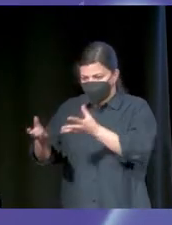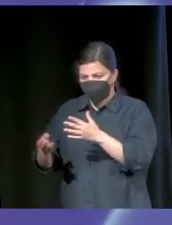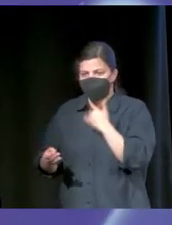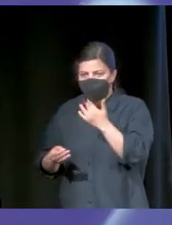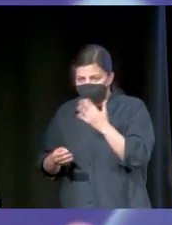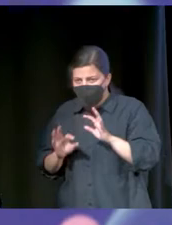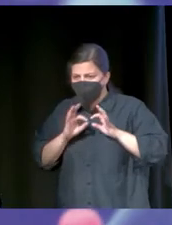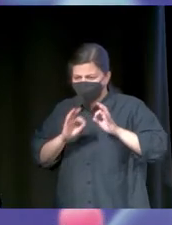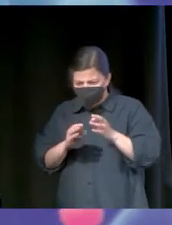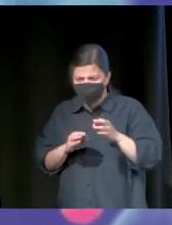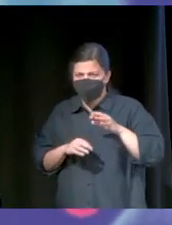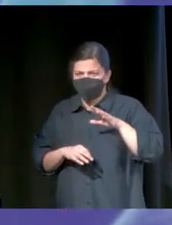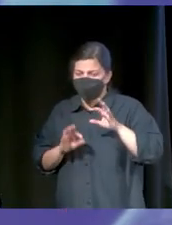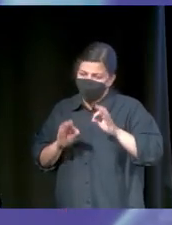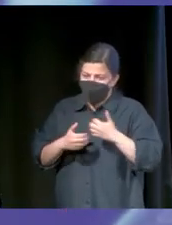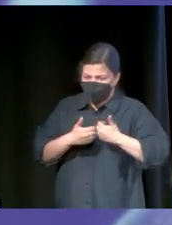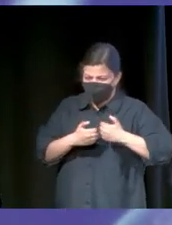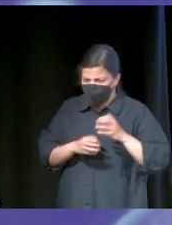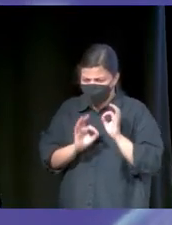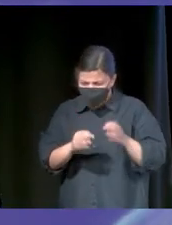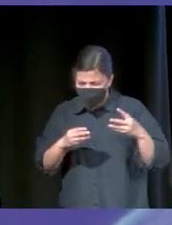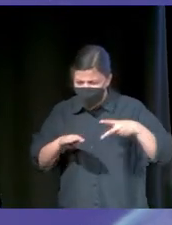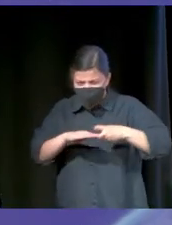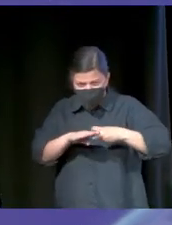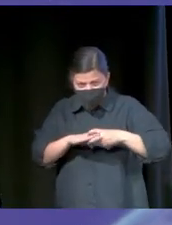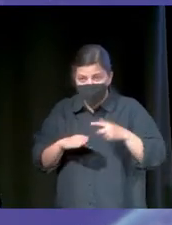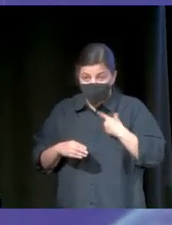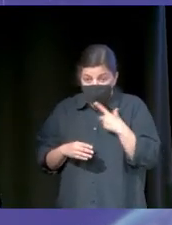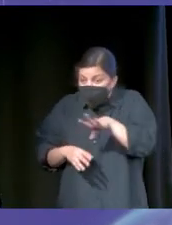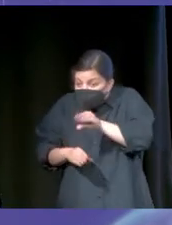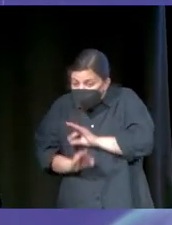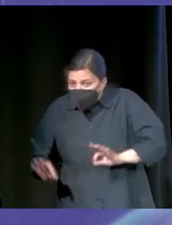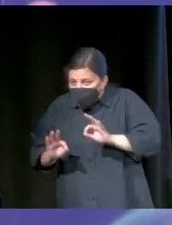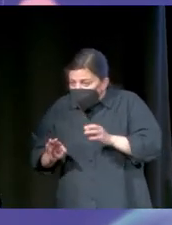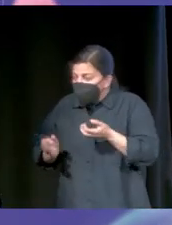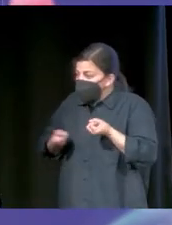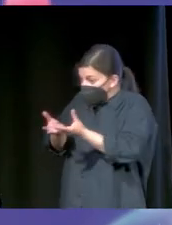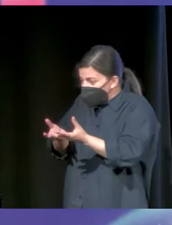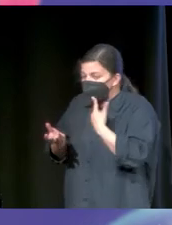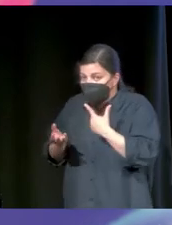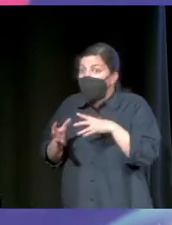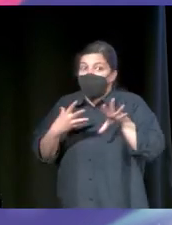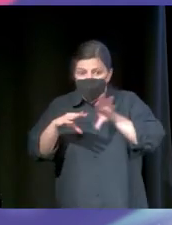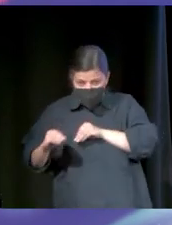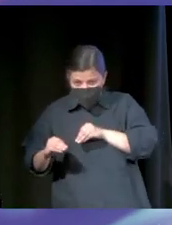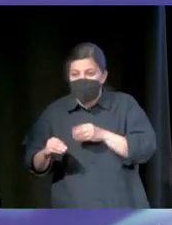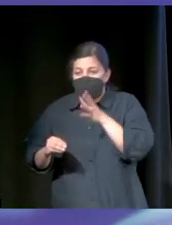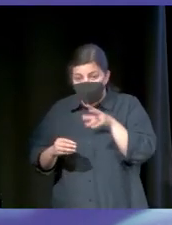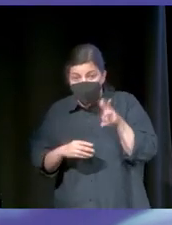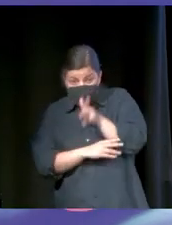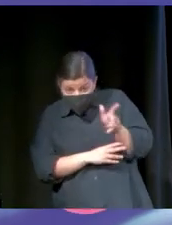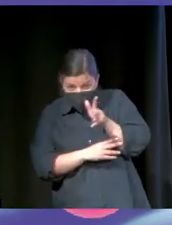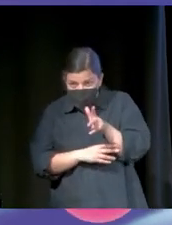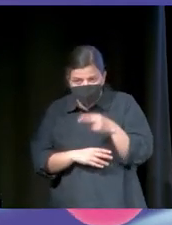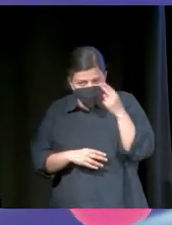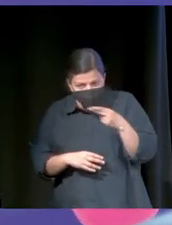había basado en Reddit con unas acciones de GameStop. Porque me dijo, no entiendo nada. Y se lo conté. Y me dijo, ah, lo he entendido. Y me dijo, grábalo. Ponlo en tu Twitter. Que es muy interesante. Y lo